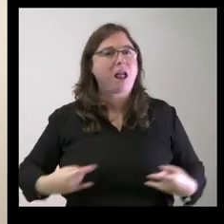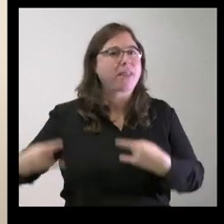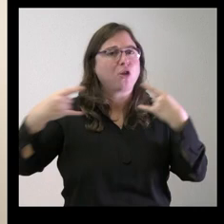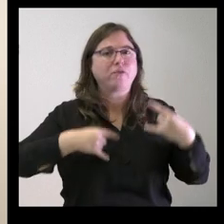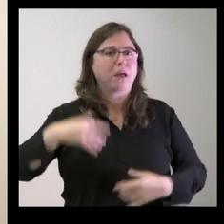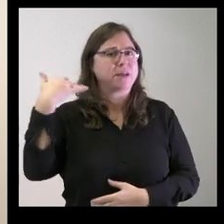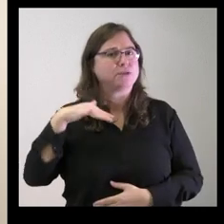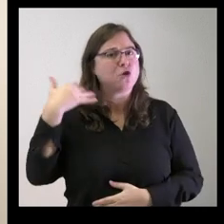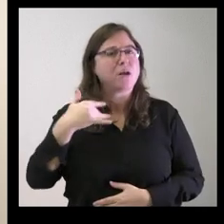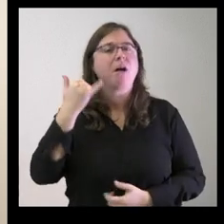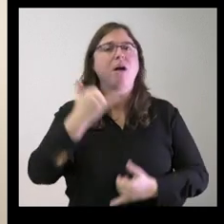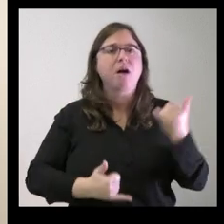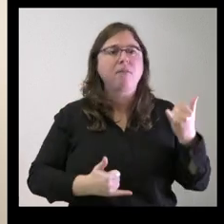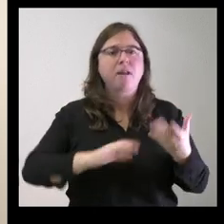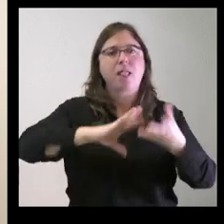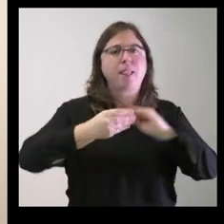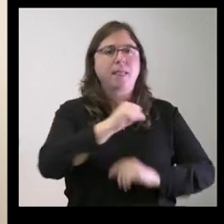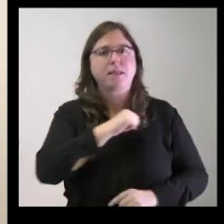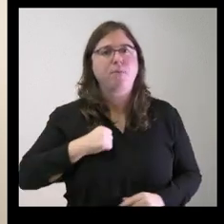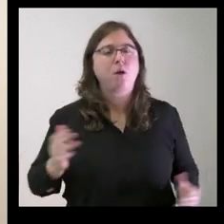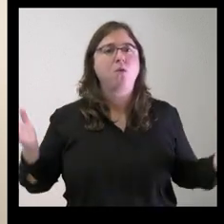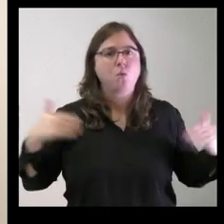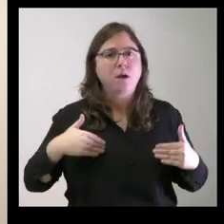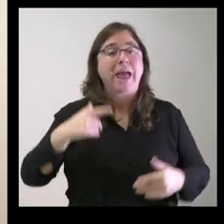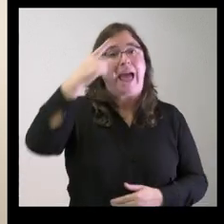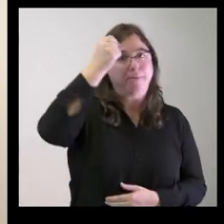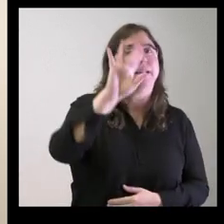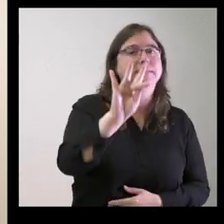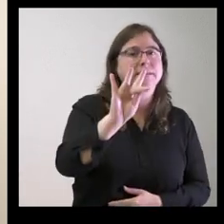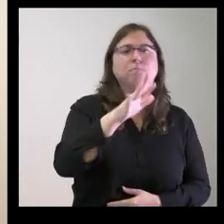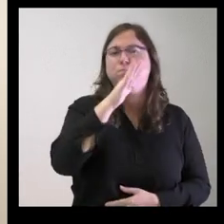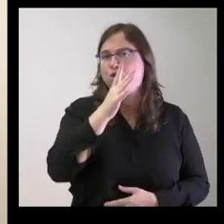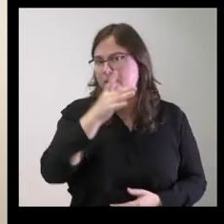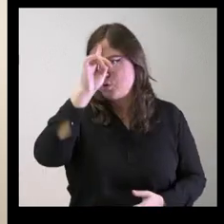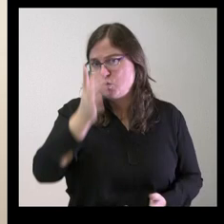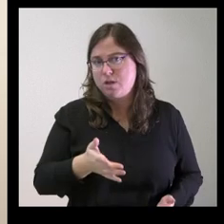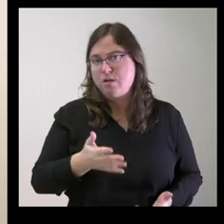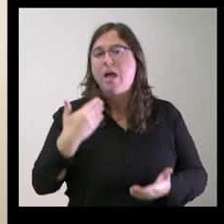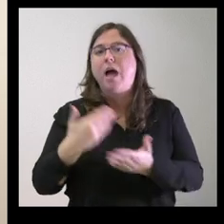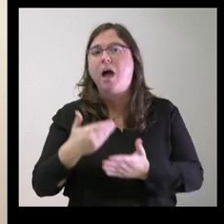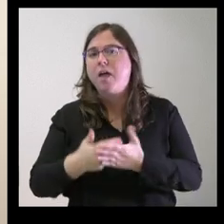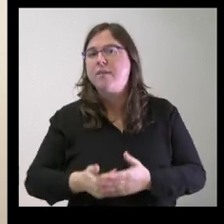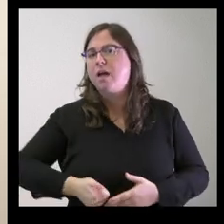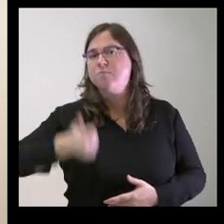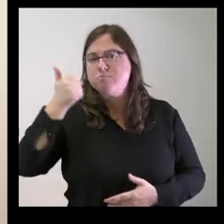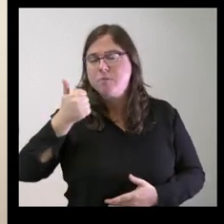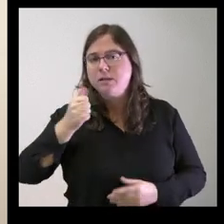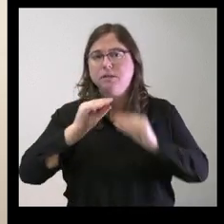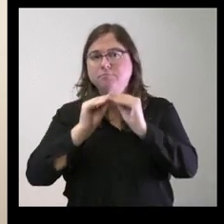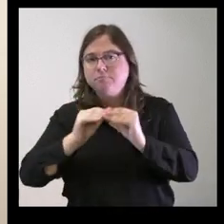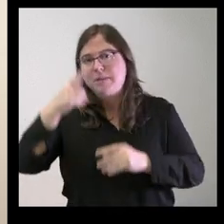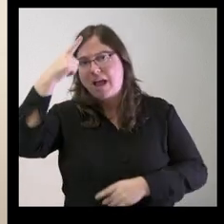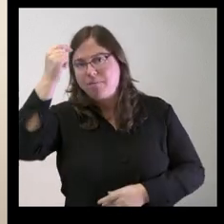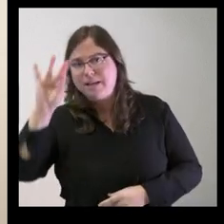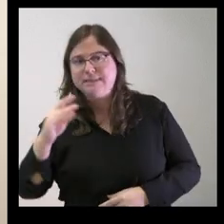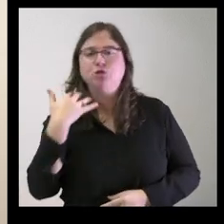con una consignación individualizada cosa que la de Ávila sí no sé a qué se debe tiene más garantías de finalizarse la de Ávila